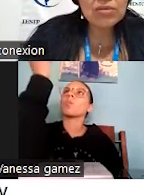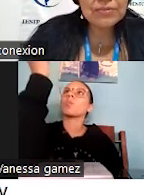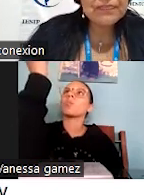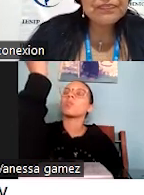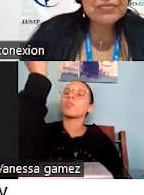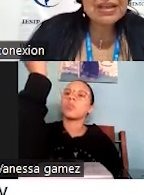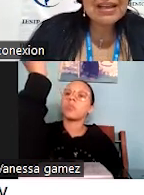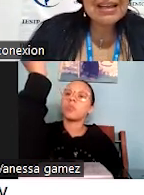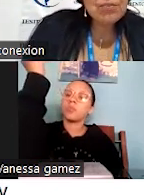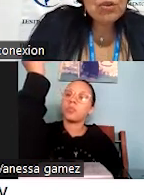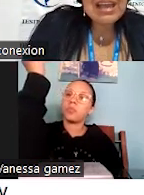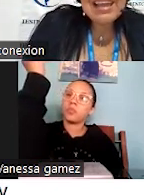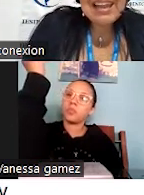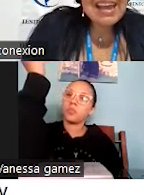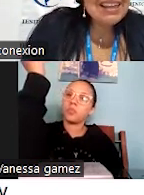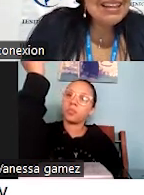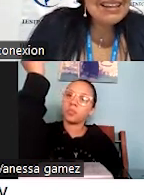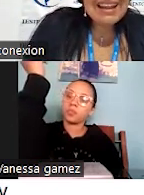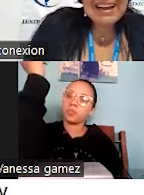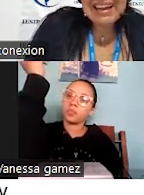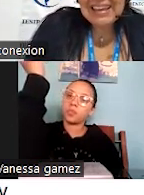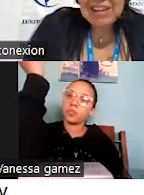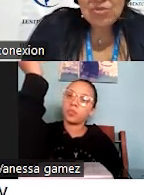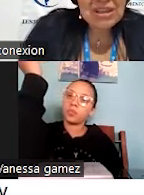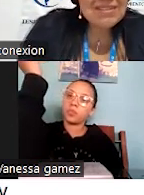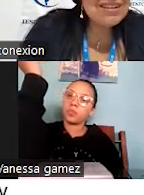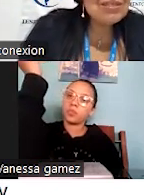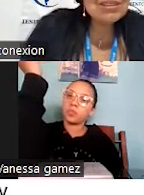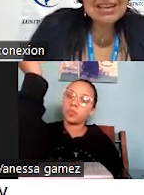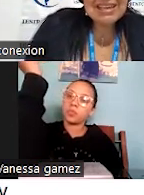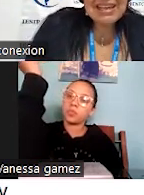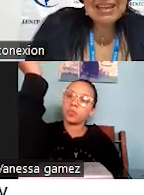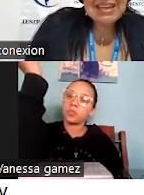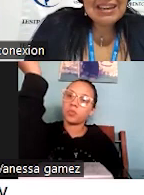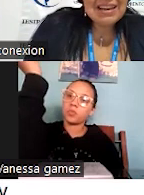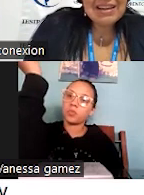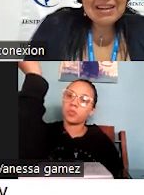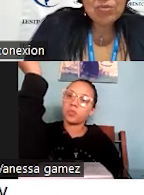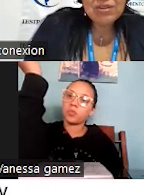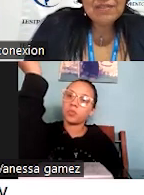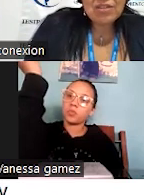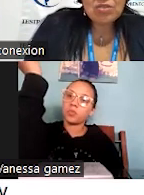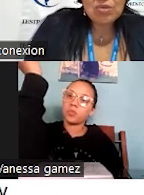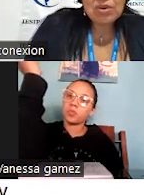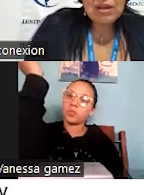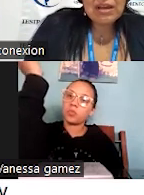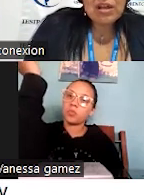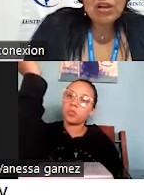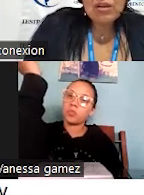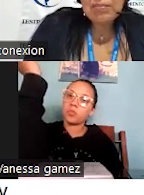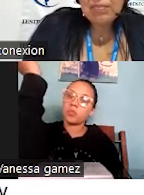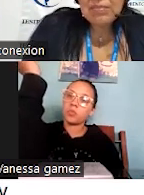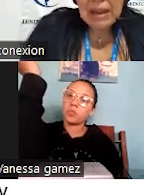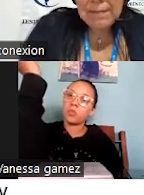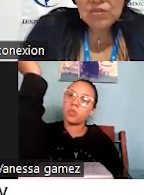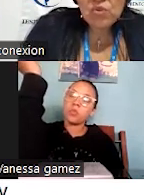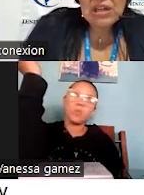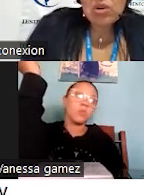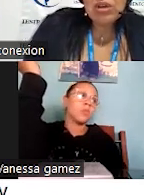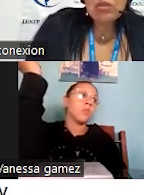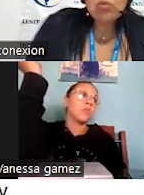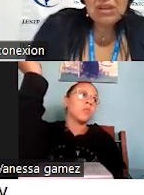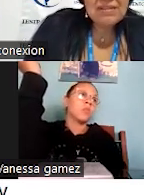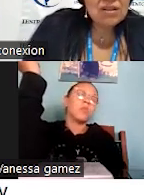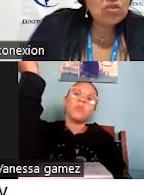anterior, porque es el eje de la calidad turística, o sea, él es el, es como el centro de las